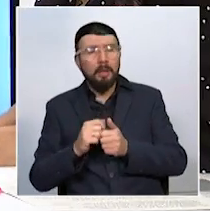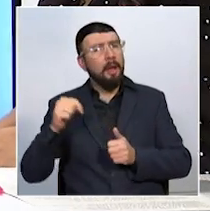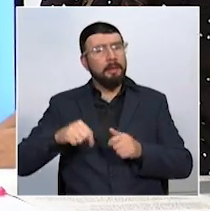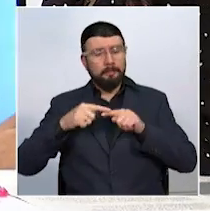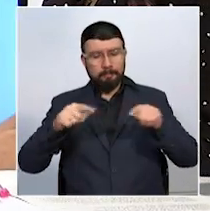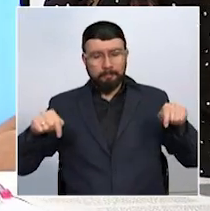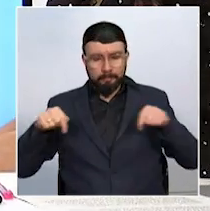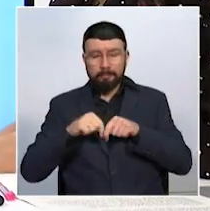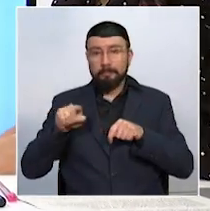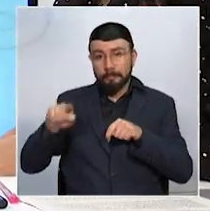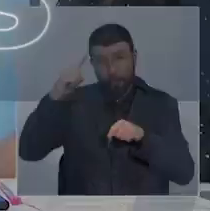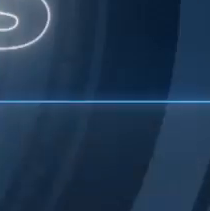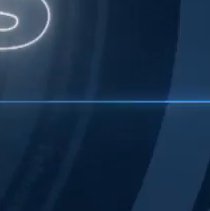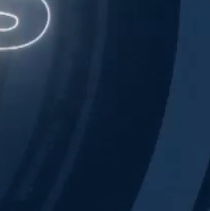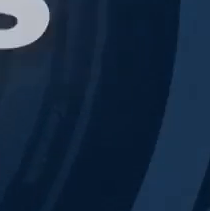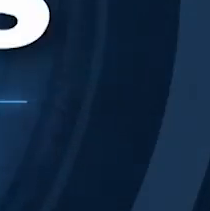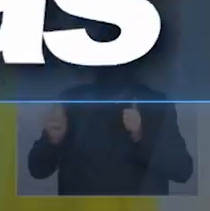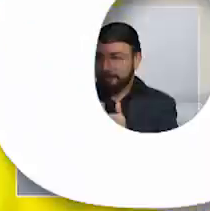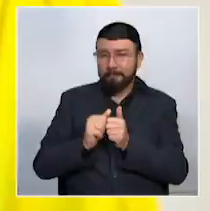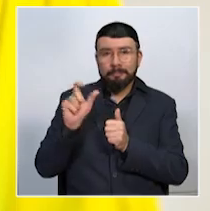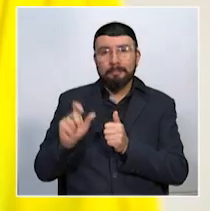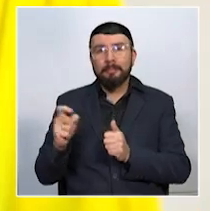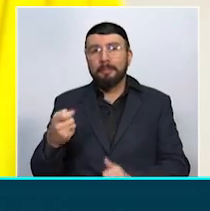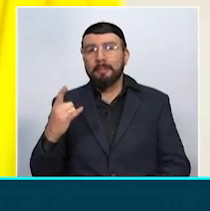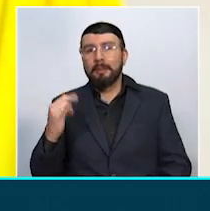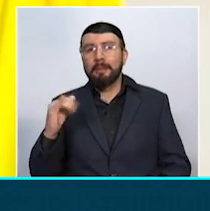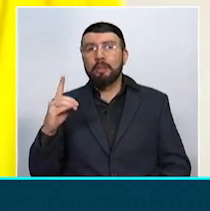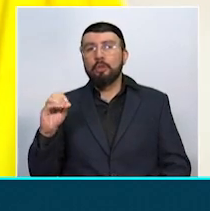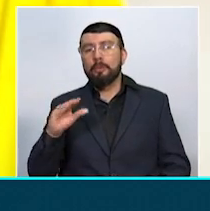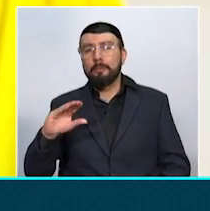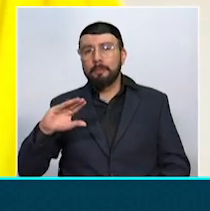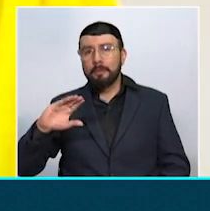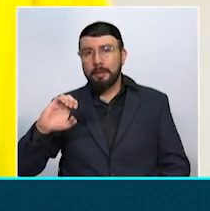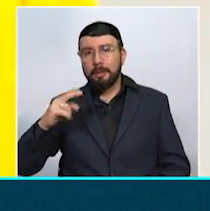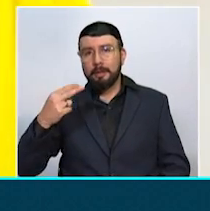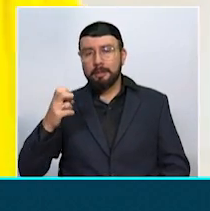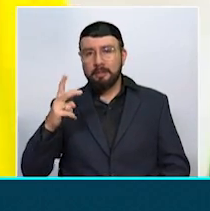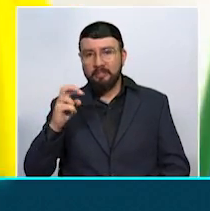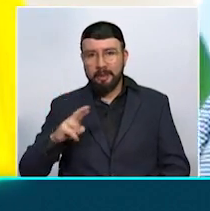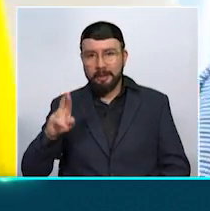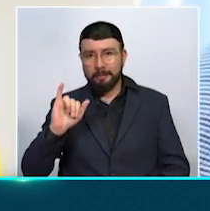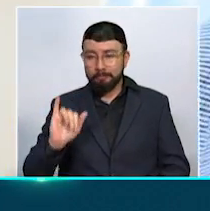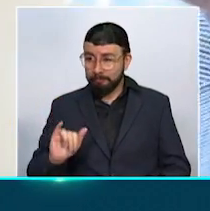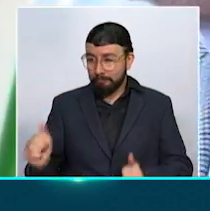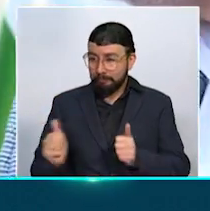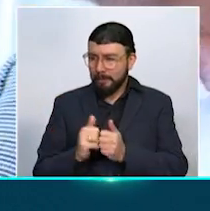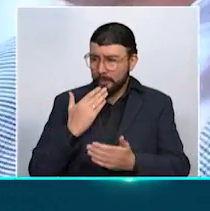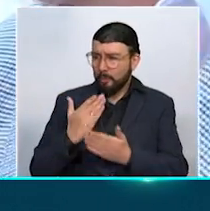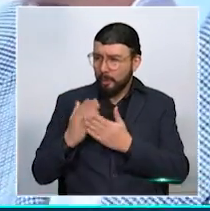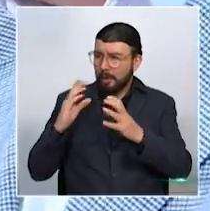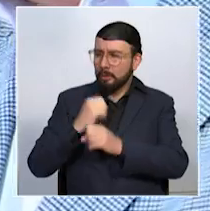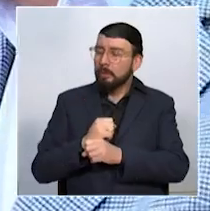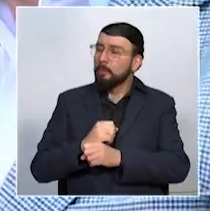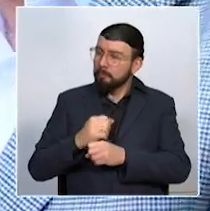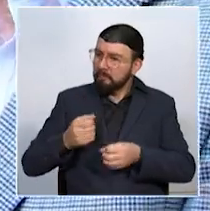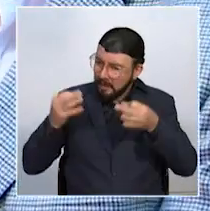del señor gobernador del departamento de Caldas, el doctor Guido Echeverri Piedraita, a quien le damos la bienvenida a Telecafe Noticias. Gobernador, bienvenido, buenas noches. Y de